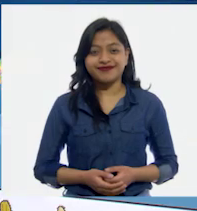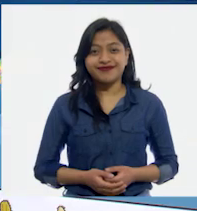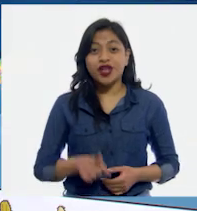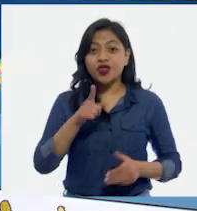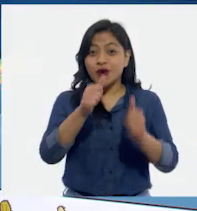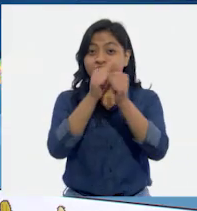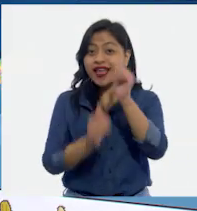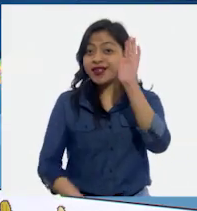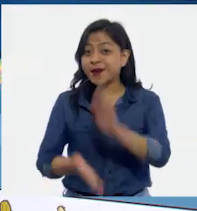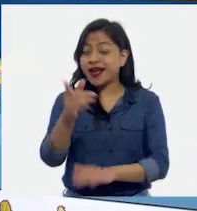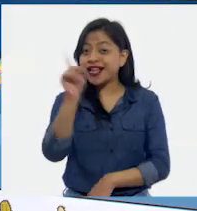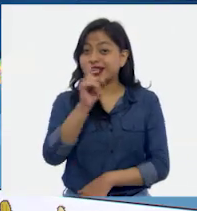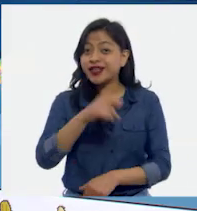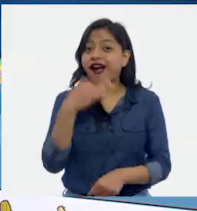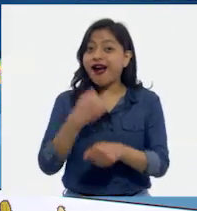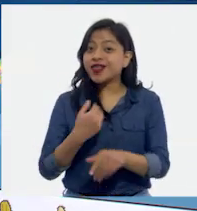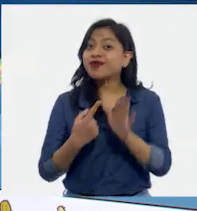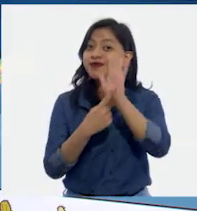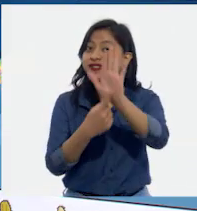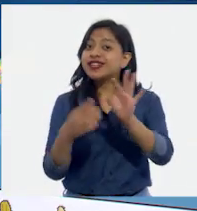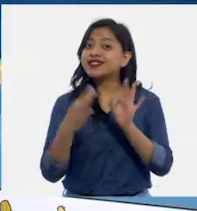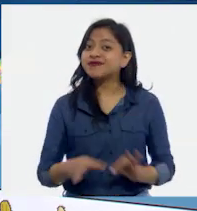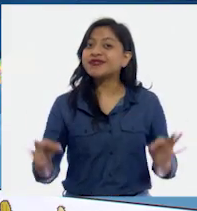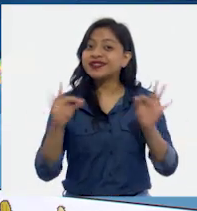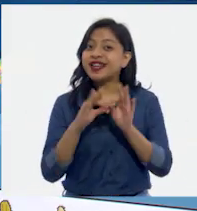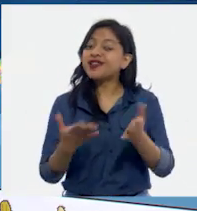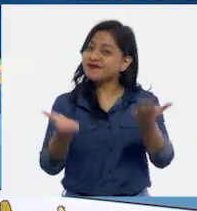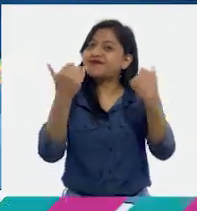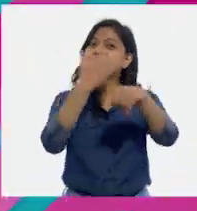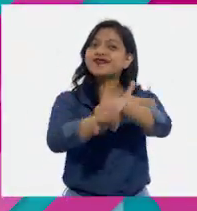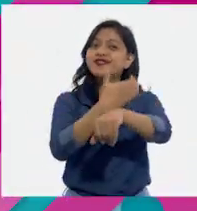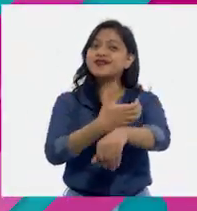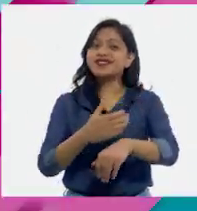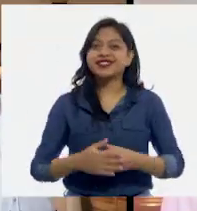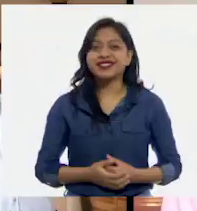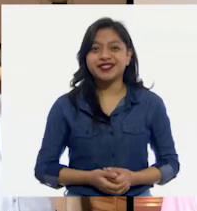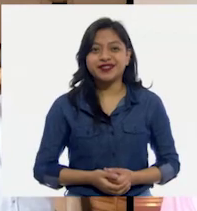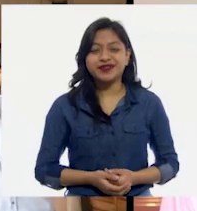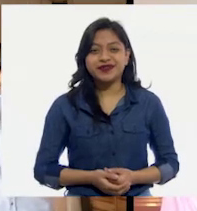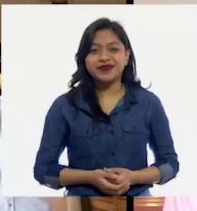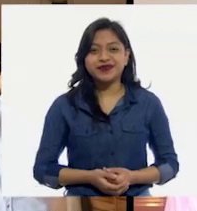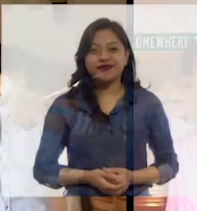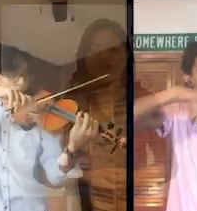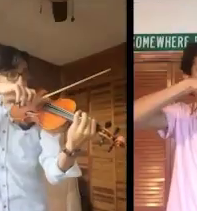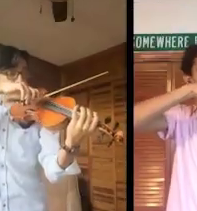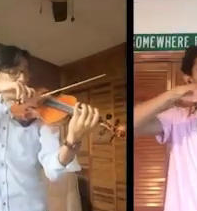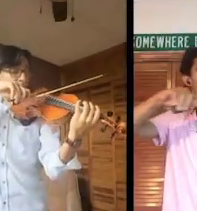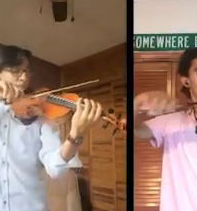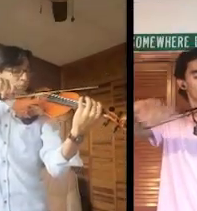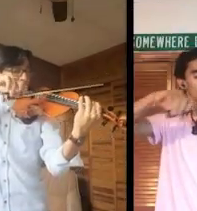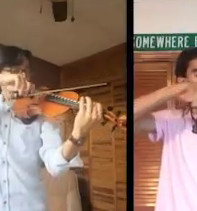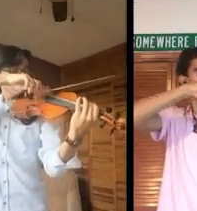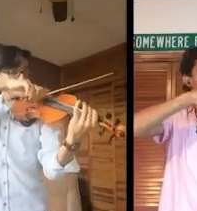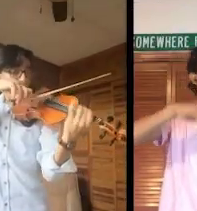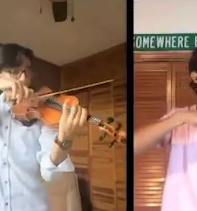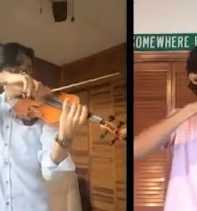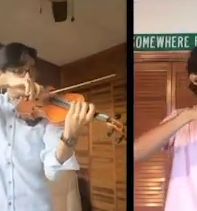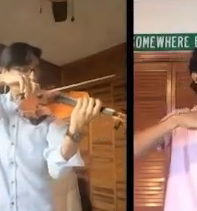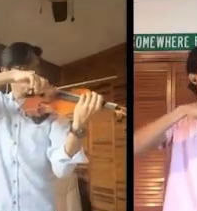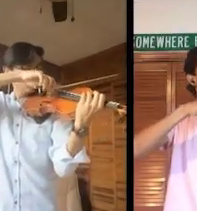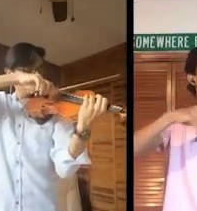No se muevan de su lugar. Tenemos algo muy importante para ustedes. Acompáñenos. Aprende.sep. Aprende